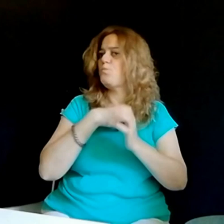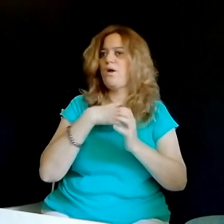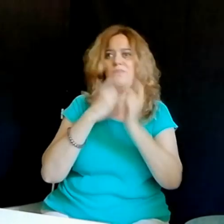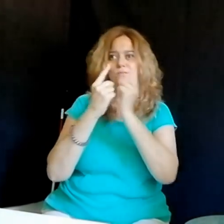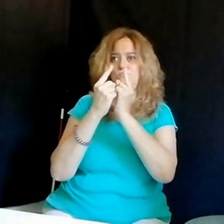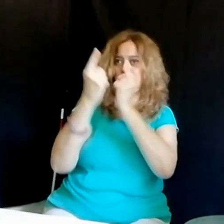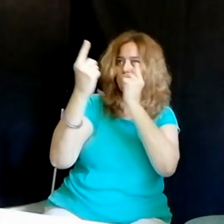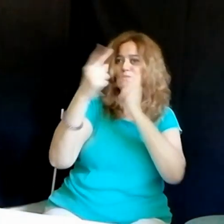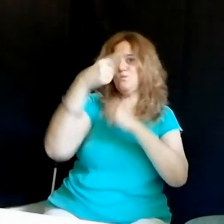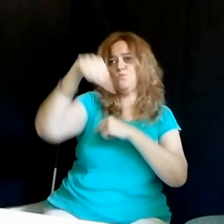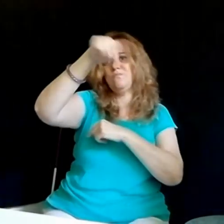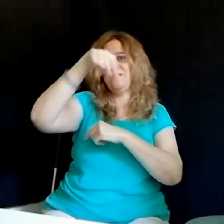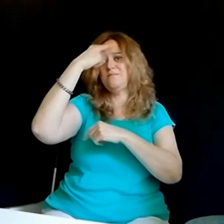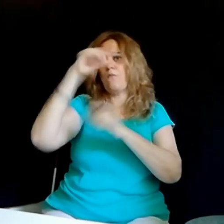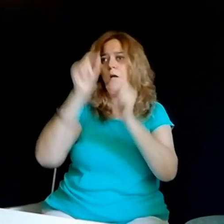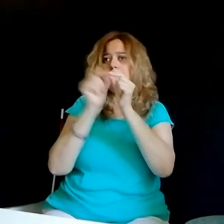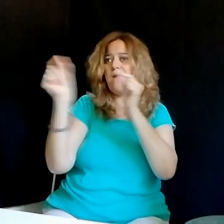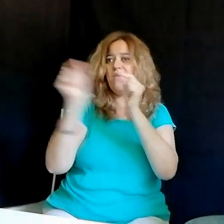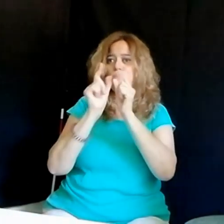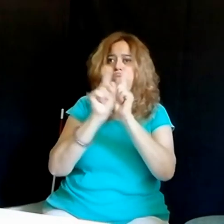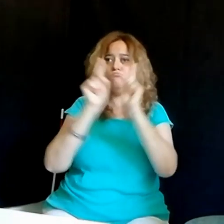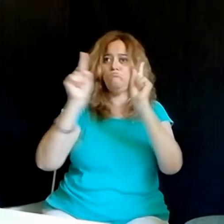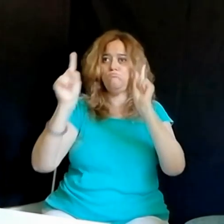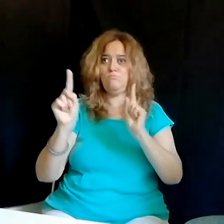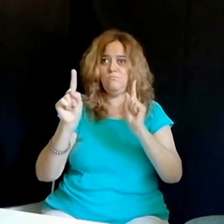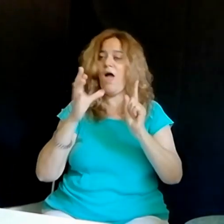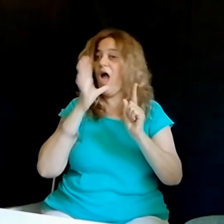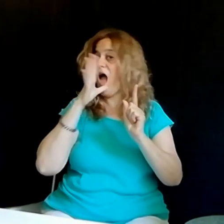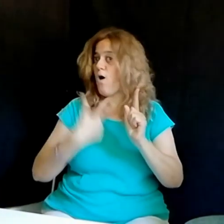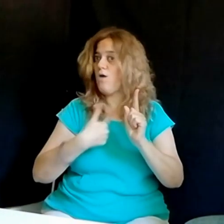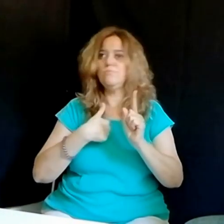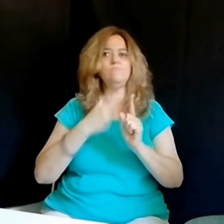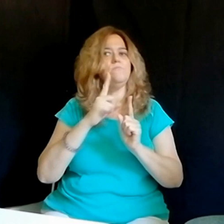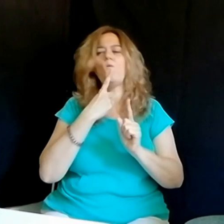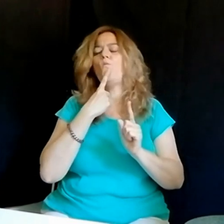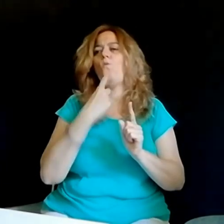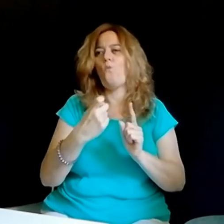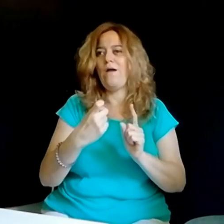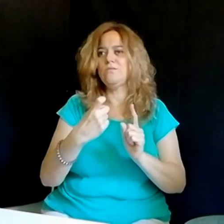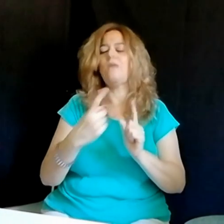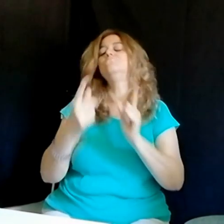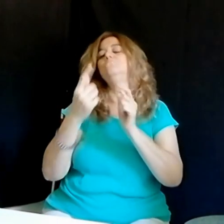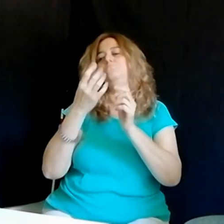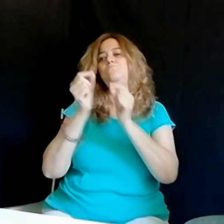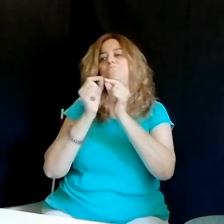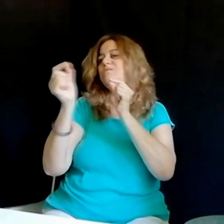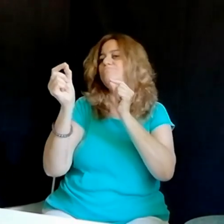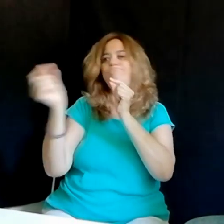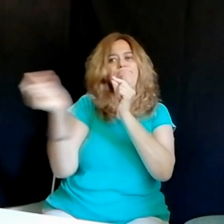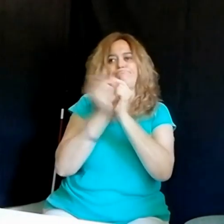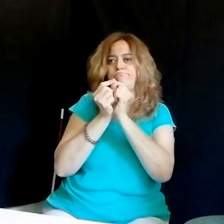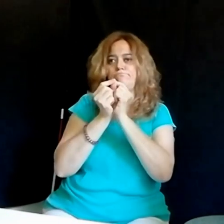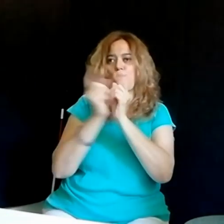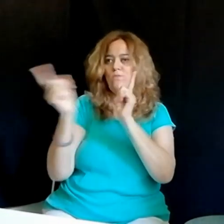intérpretes. Claro, igual que ahora mismo me estáis viendo, tengo mis guías intérpretes pegadas a mí, yo me comunico también y yo a decirnos apoyadas.